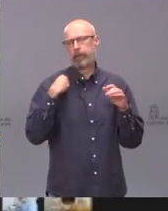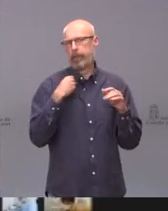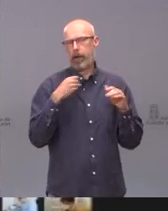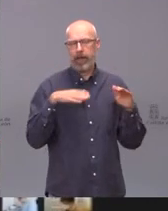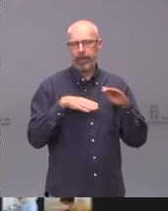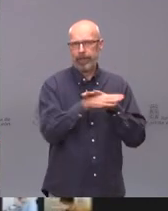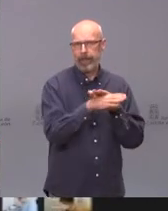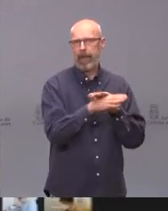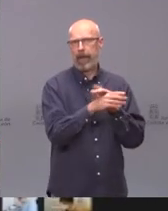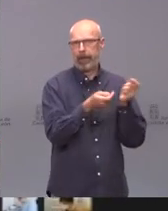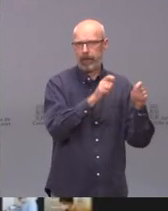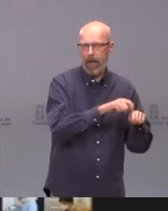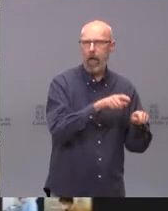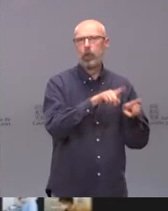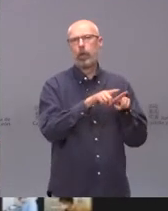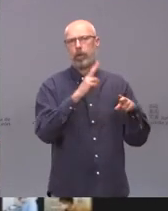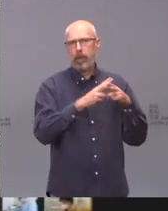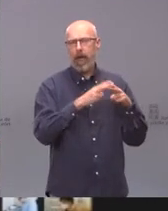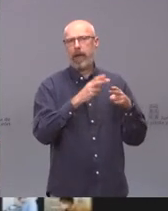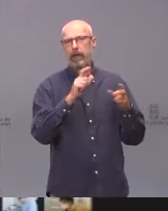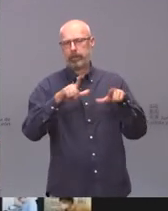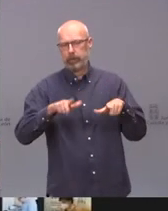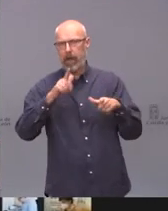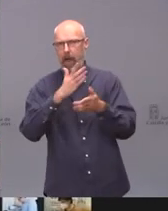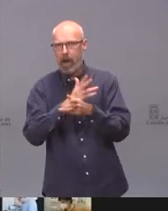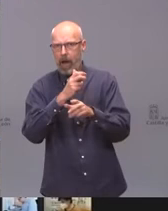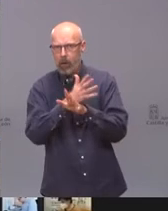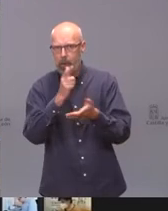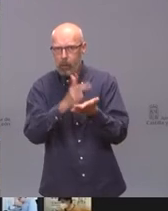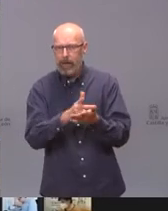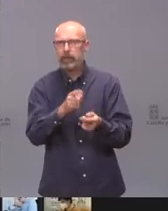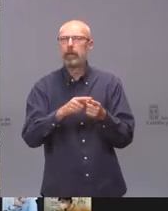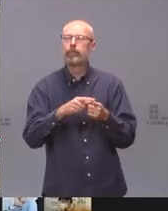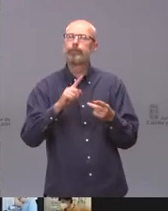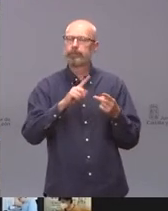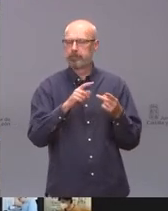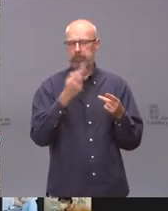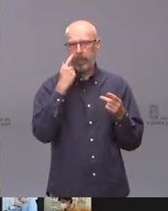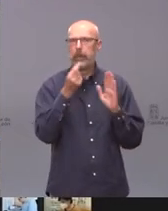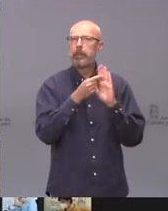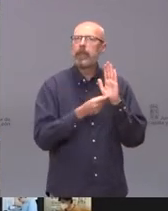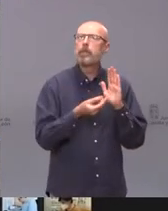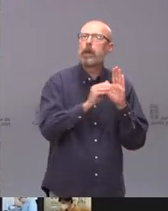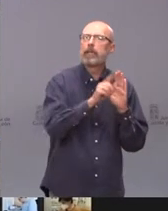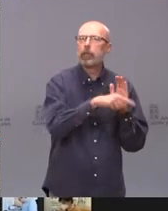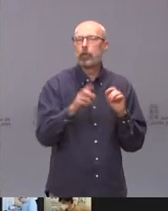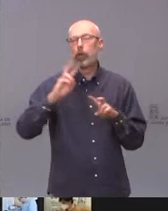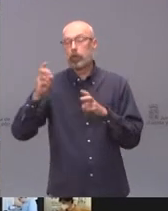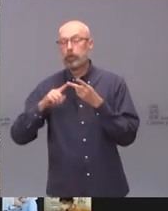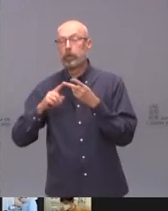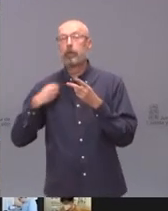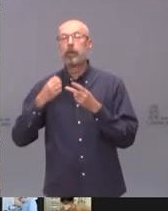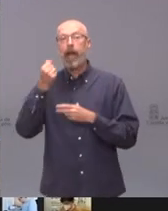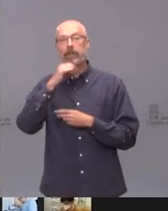casas de apuestas. Y, por otro lado, sobre la segunda dosis de los vacunados de AstraZeneca, que los menores de 60 años,